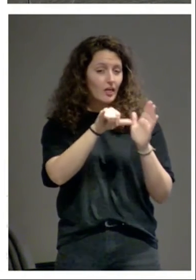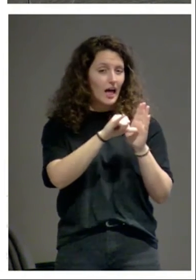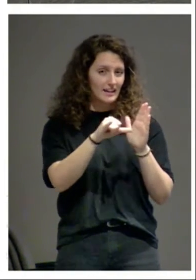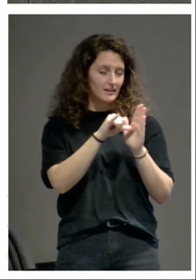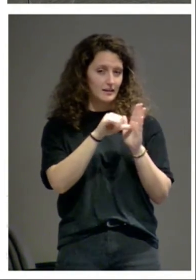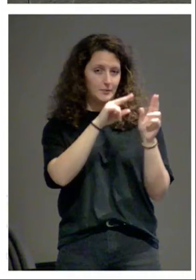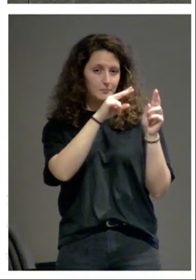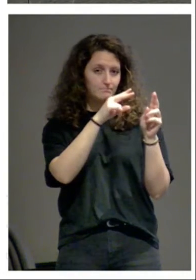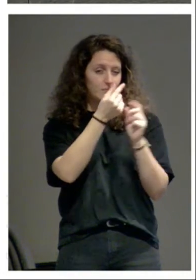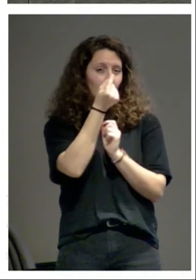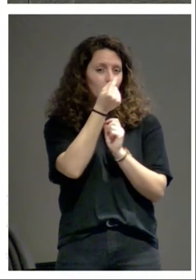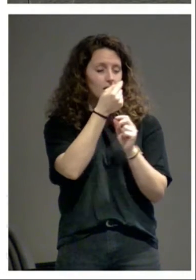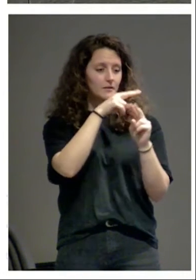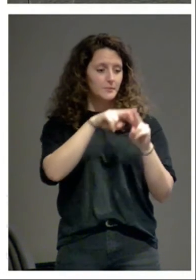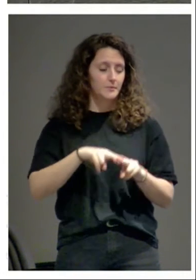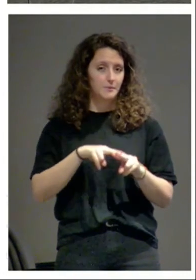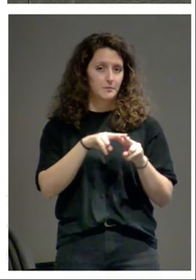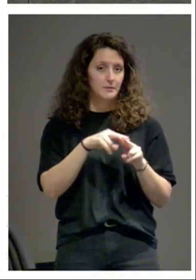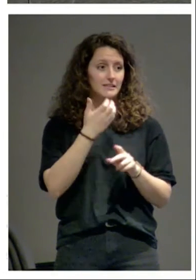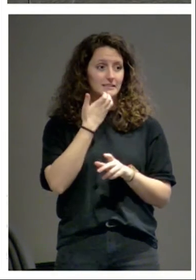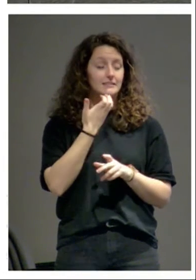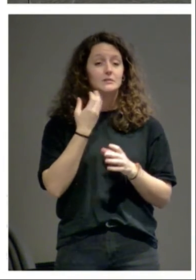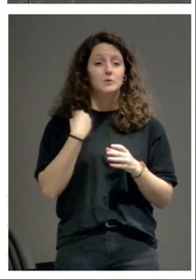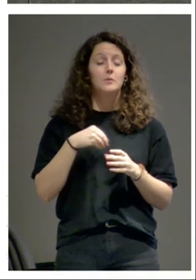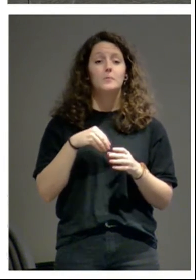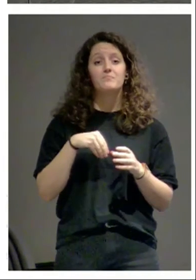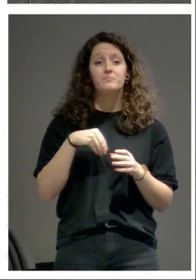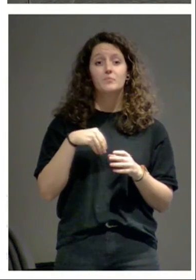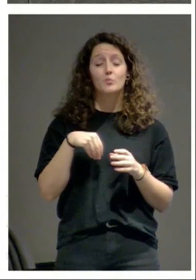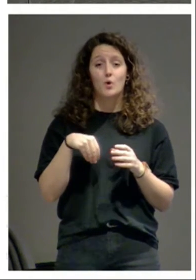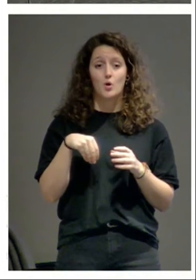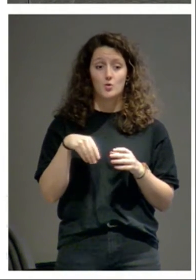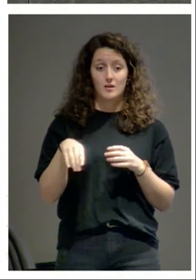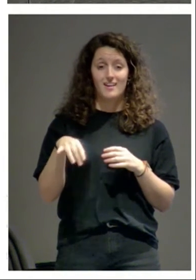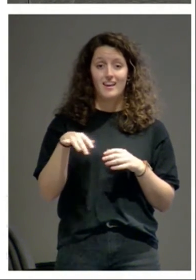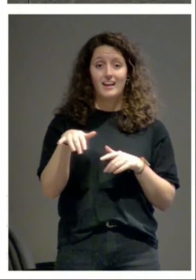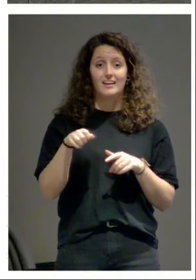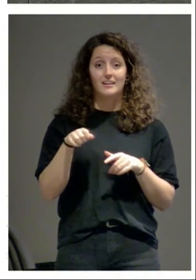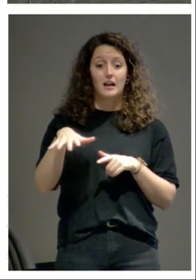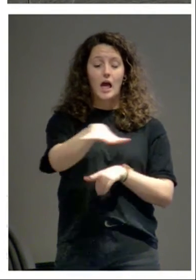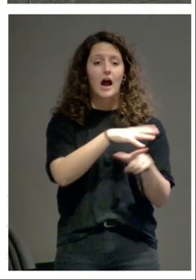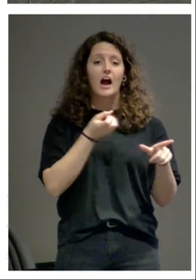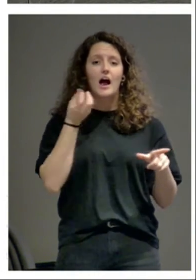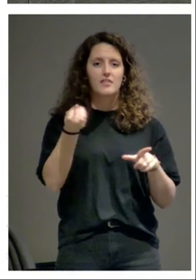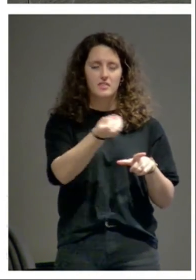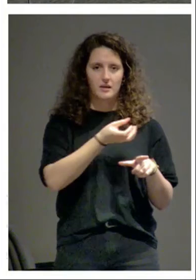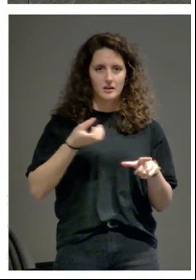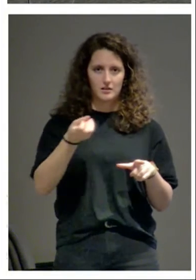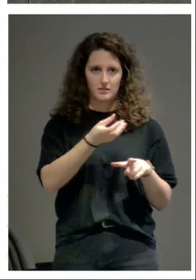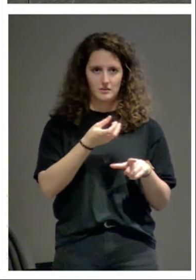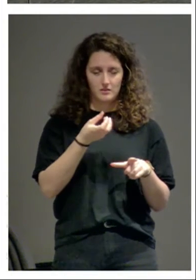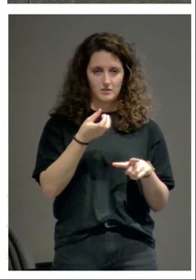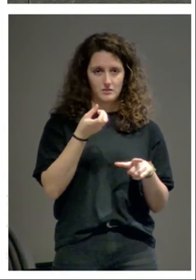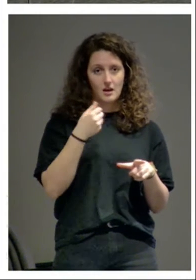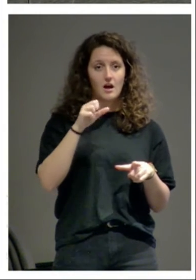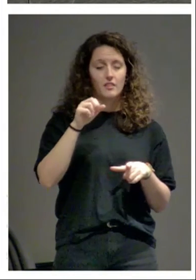cercana cuando arreglaron sanearon el jardín de la de la catedral del arcedianato de la